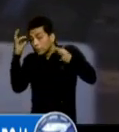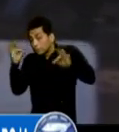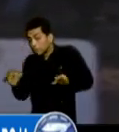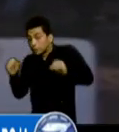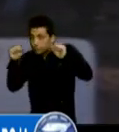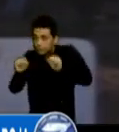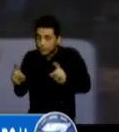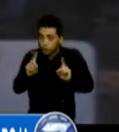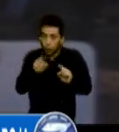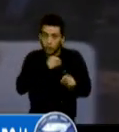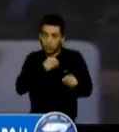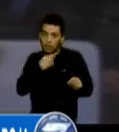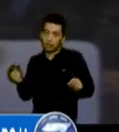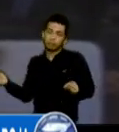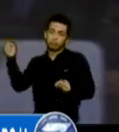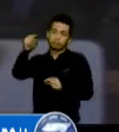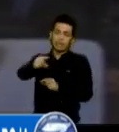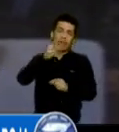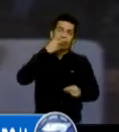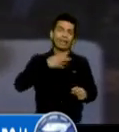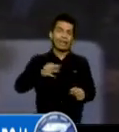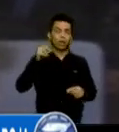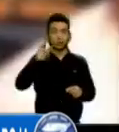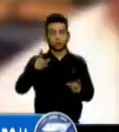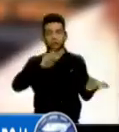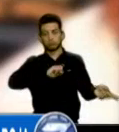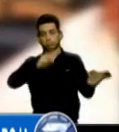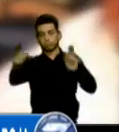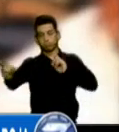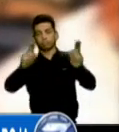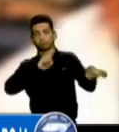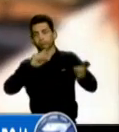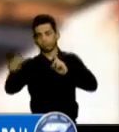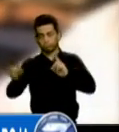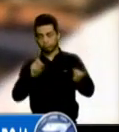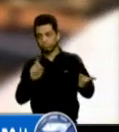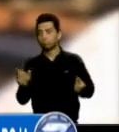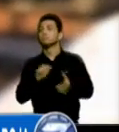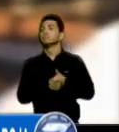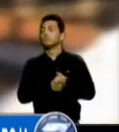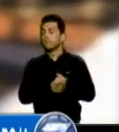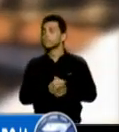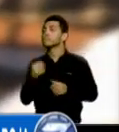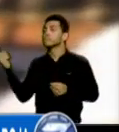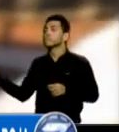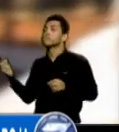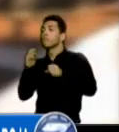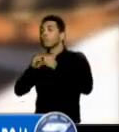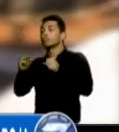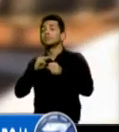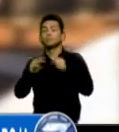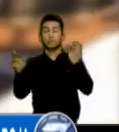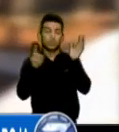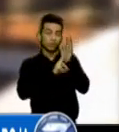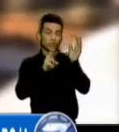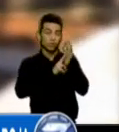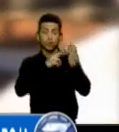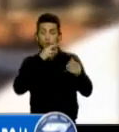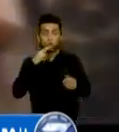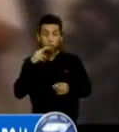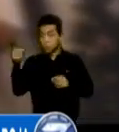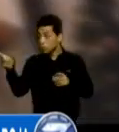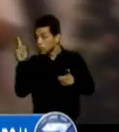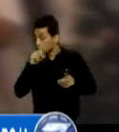sus hijos a clases híbridas en su componente presencial, en los municipios en Alerta Roja y siempre que los estudiantes no presenten enfermedades